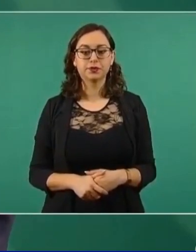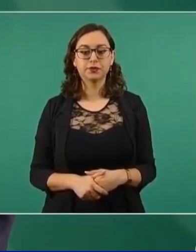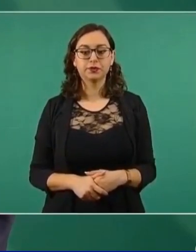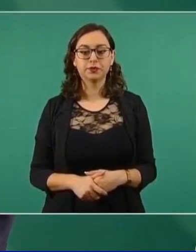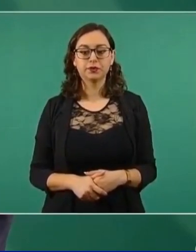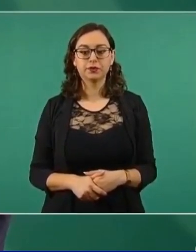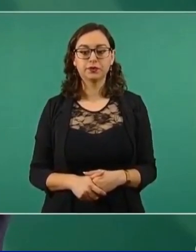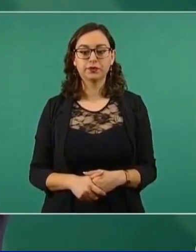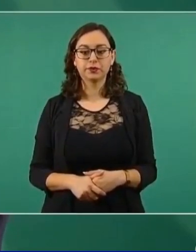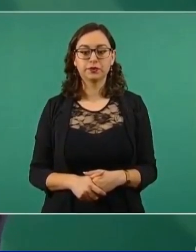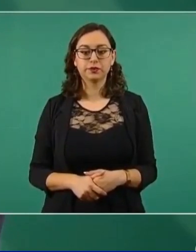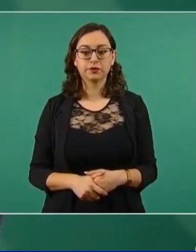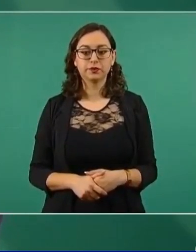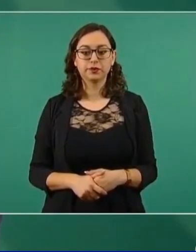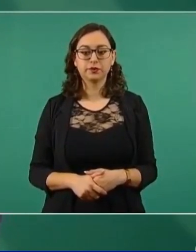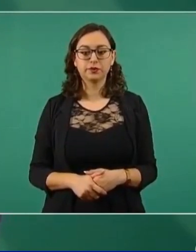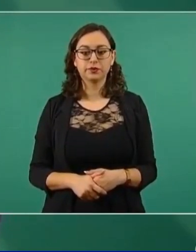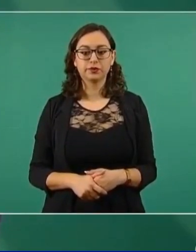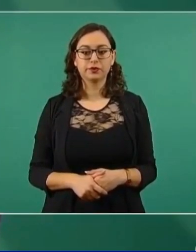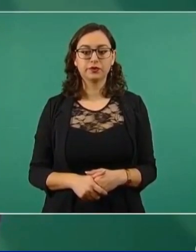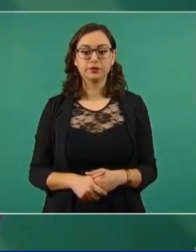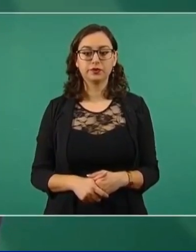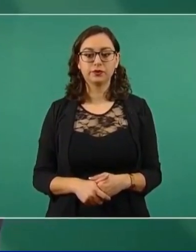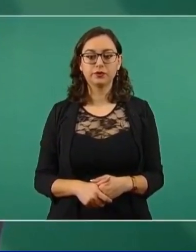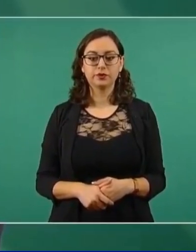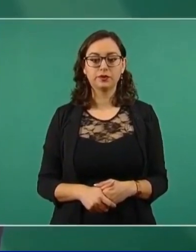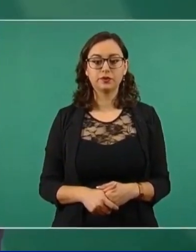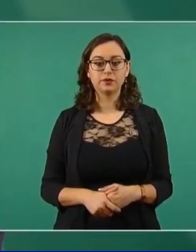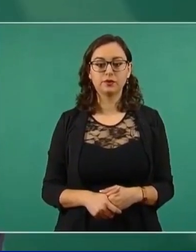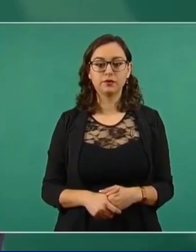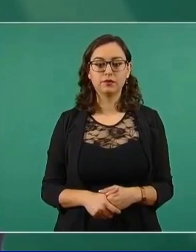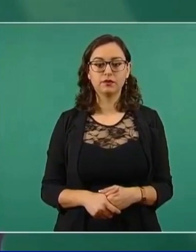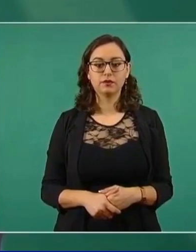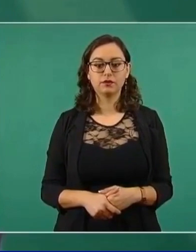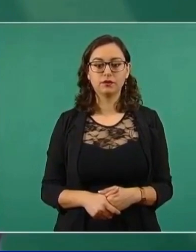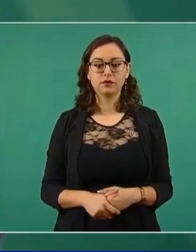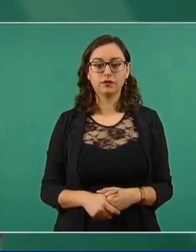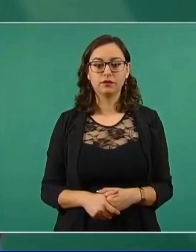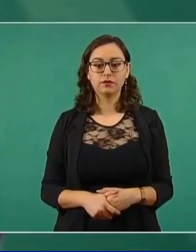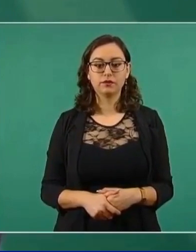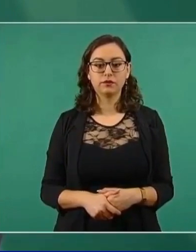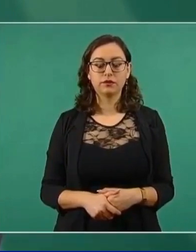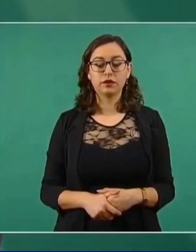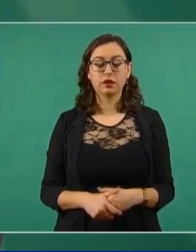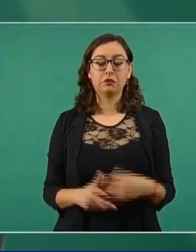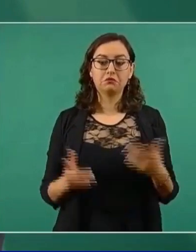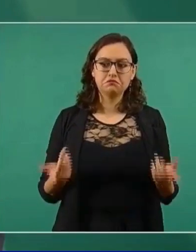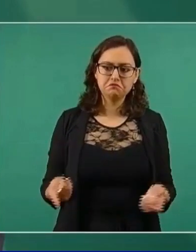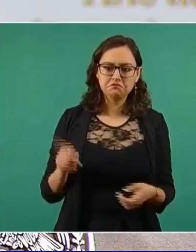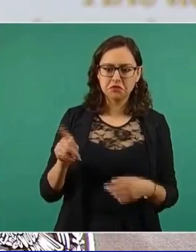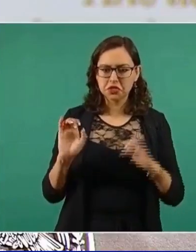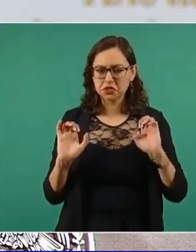no hay problema grave de repunte,